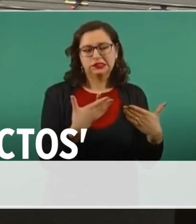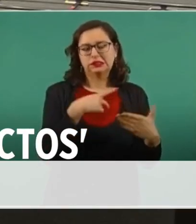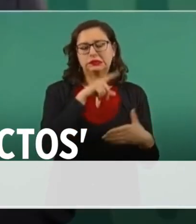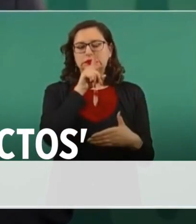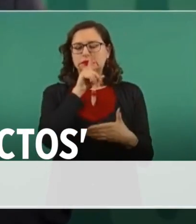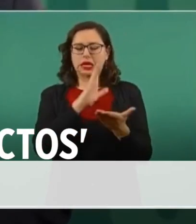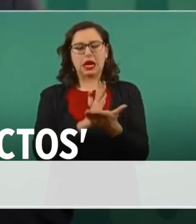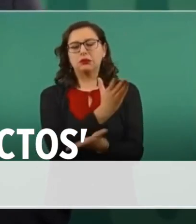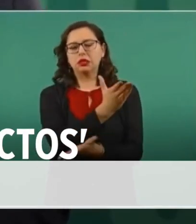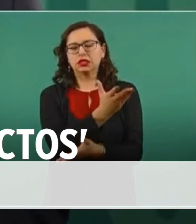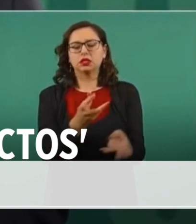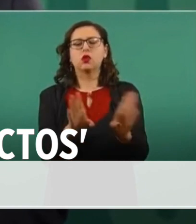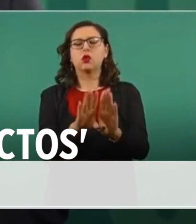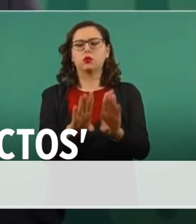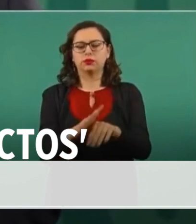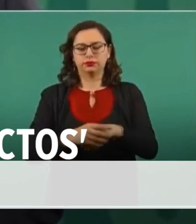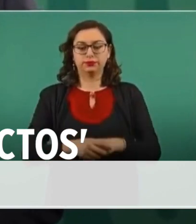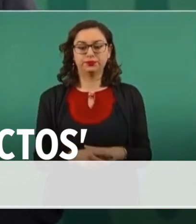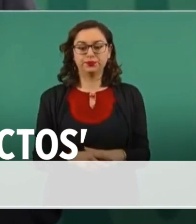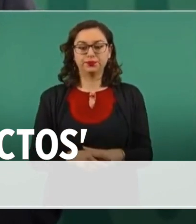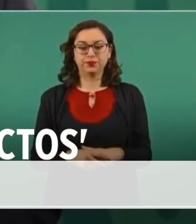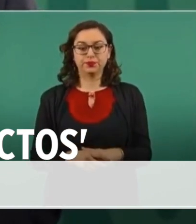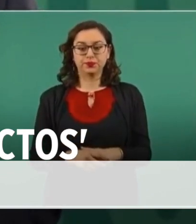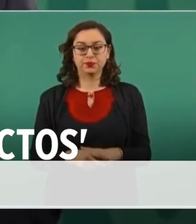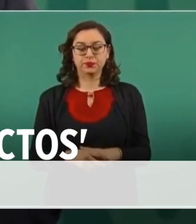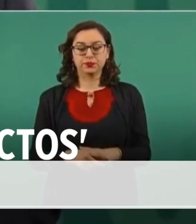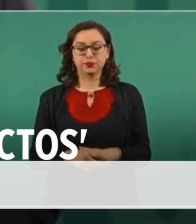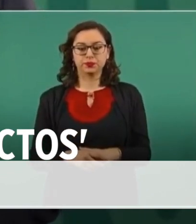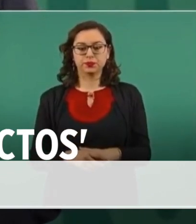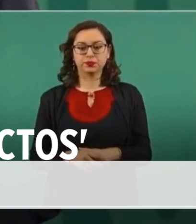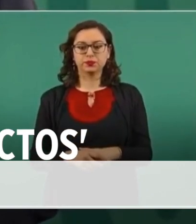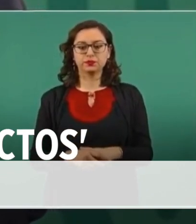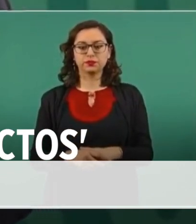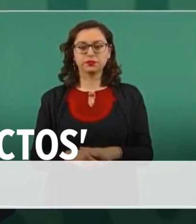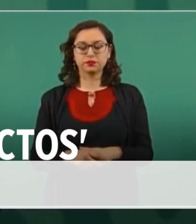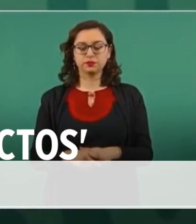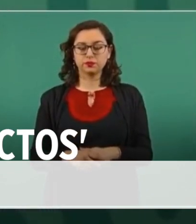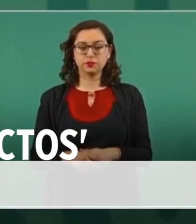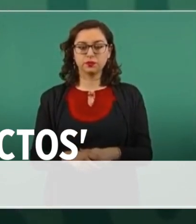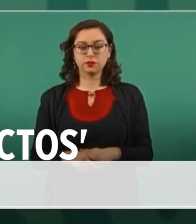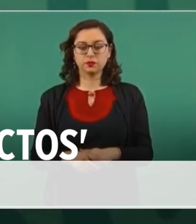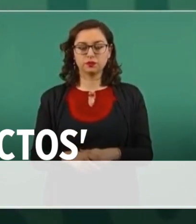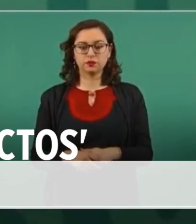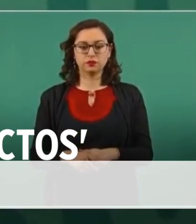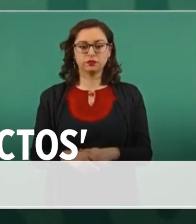estamos trabajando en estos días